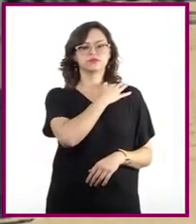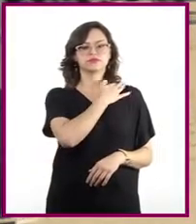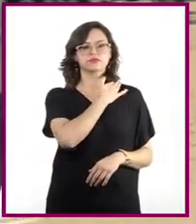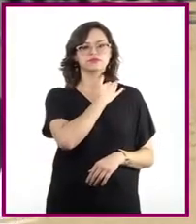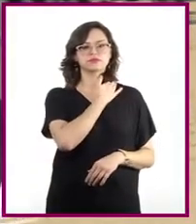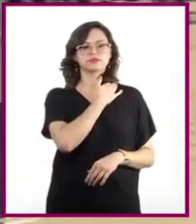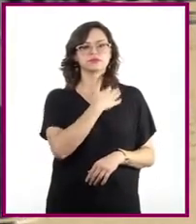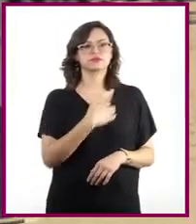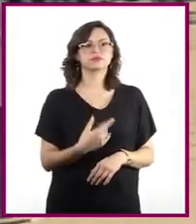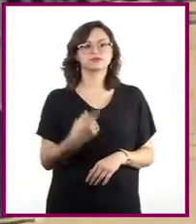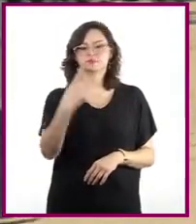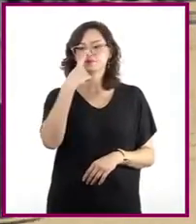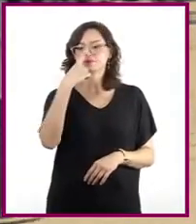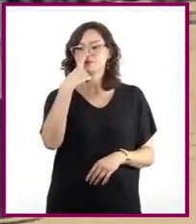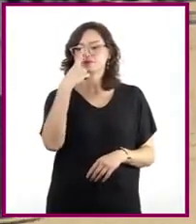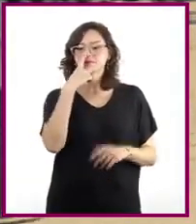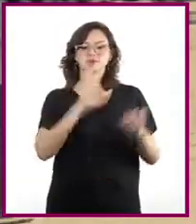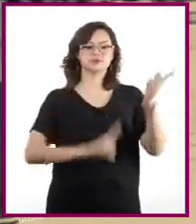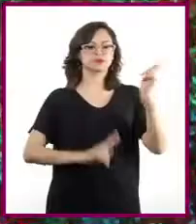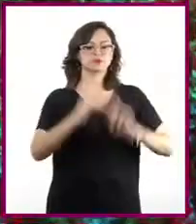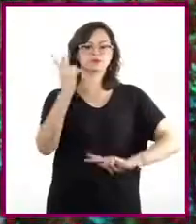Hace un